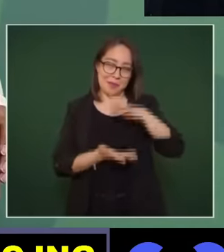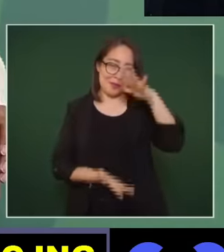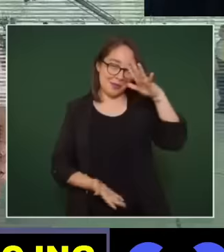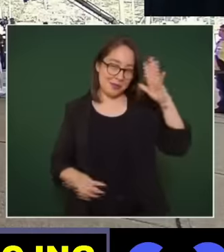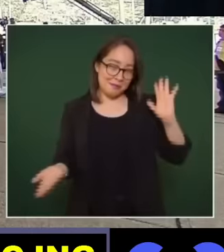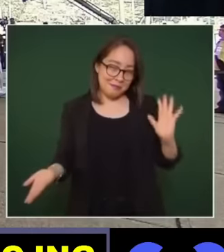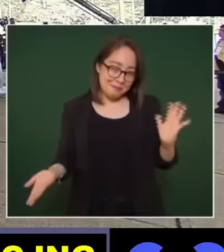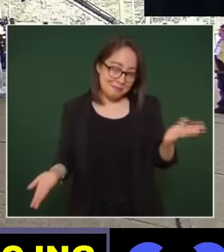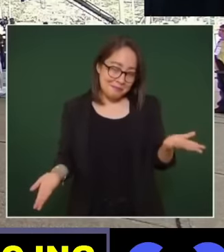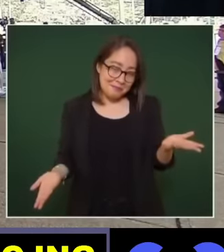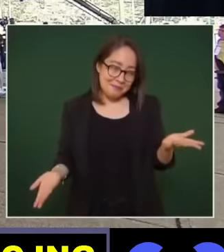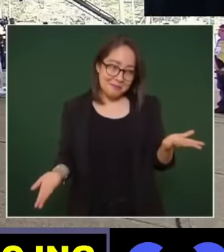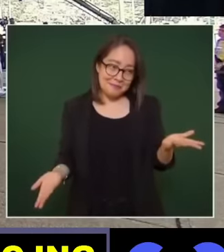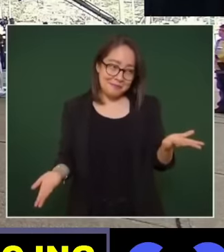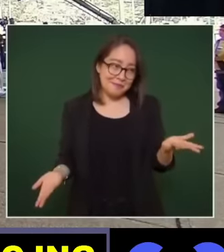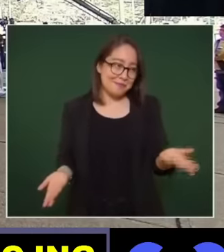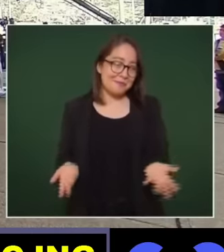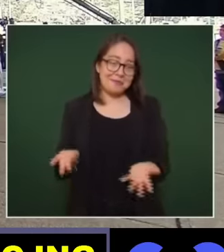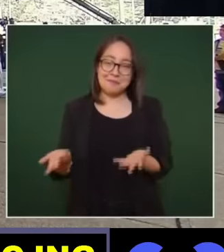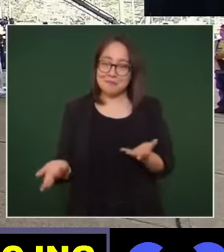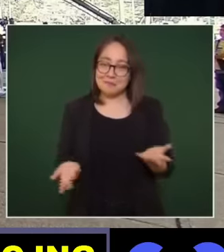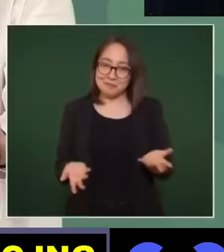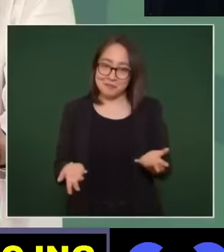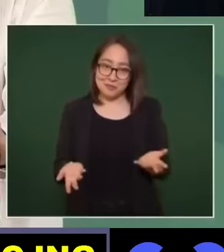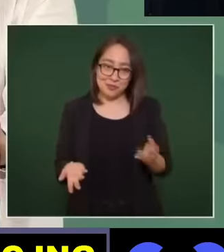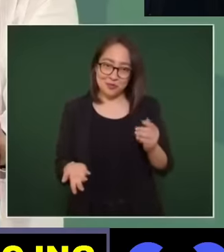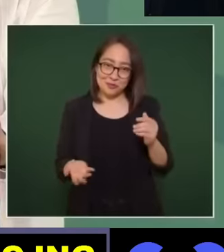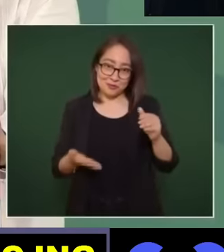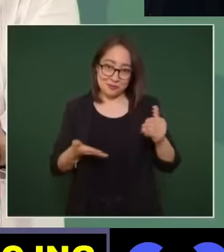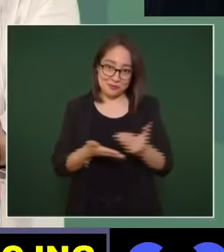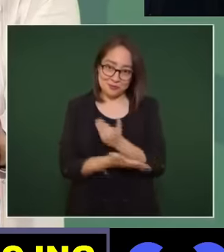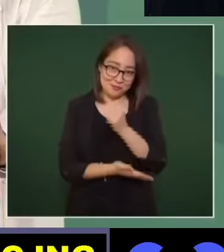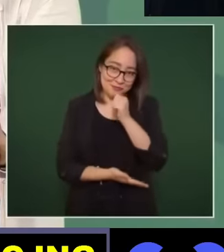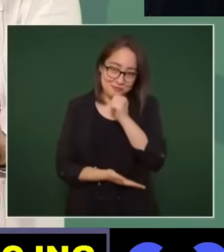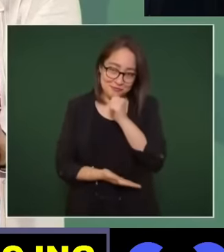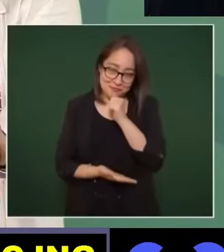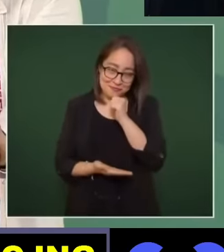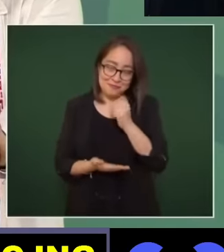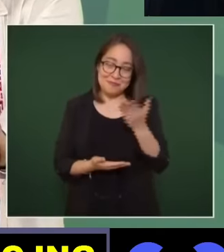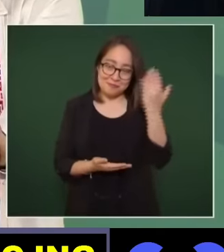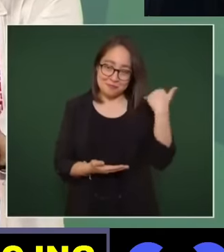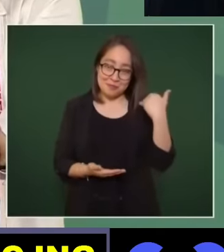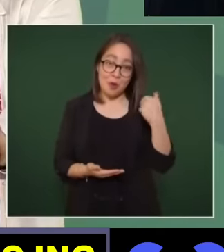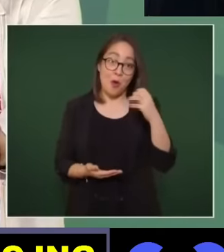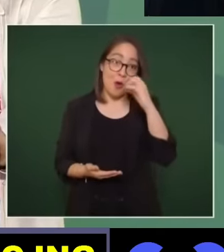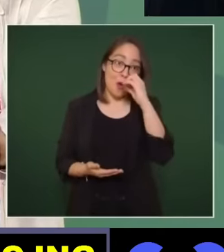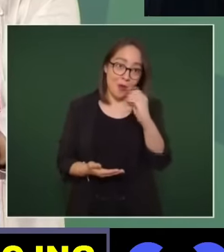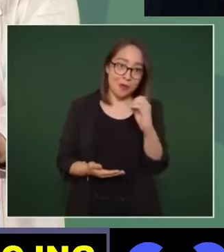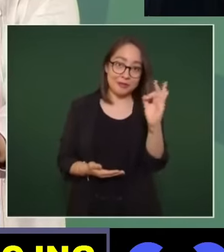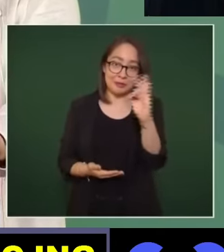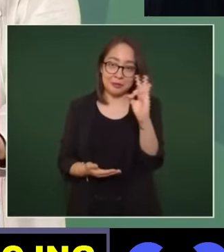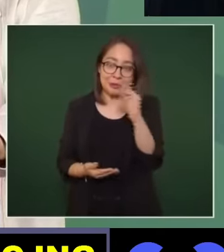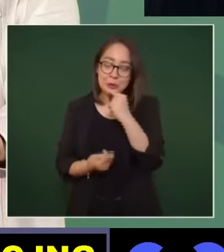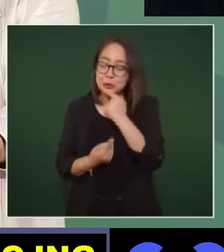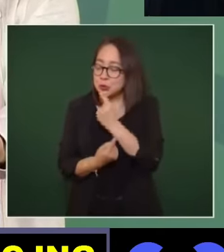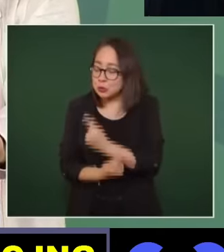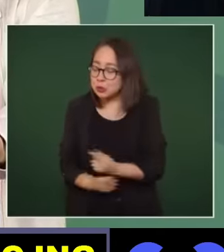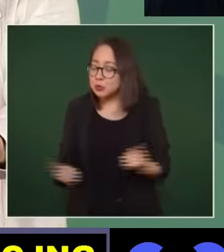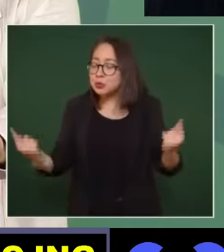este no habían nacido pero o estaban niños